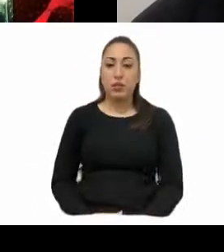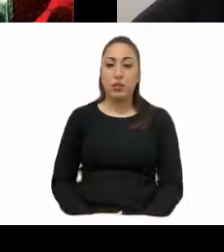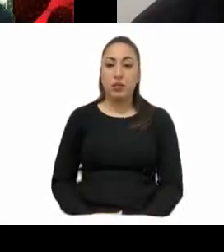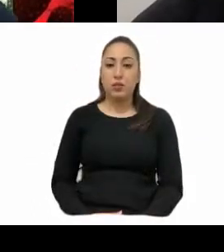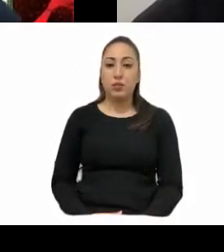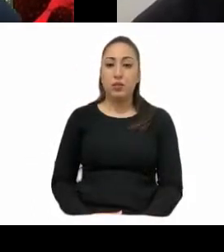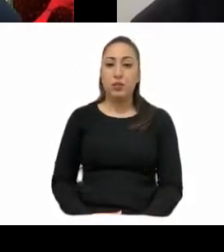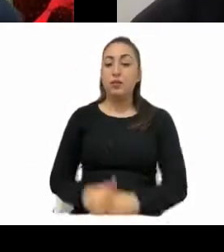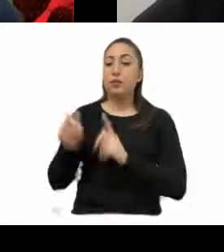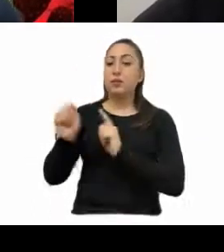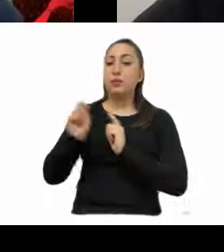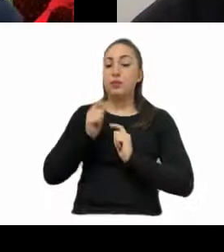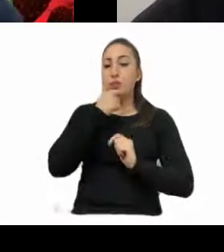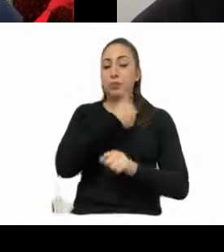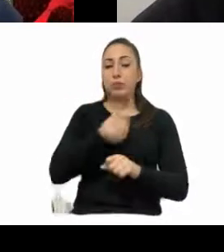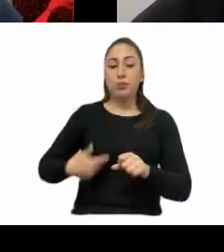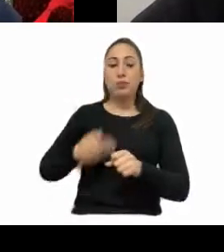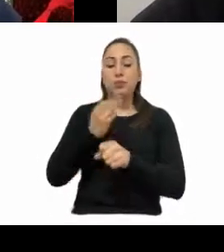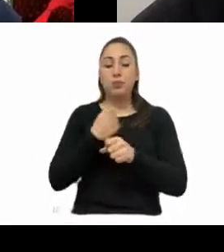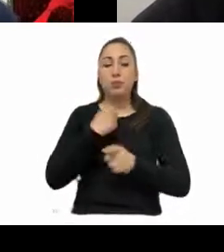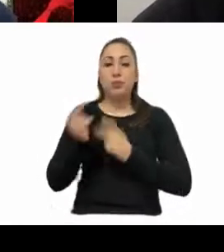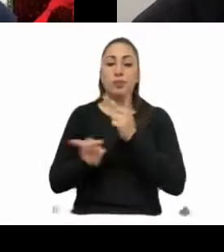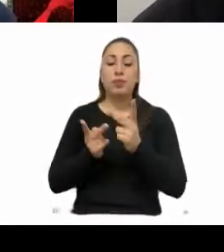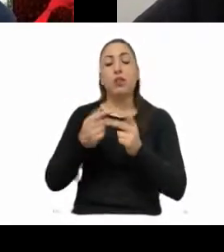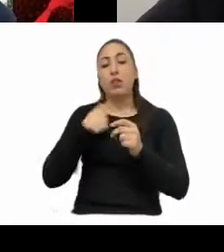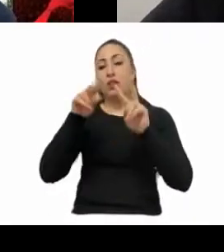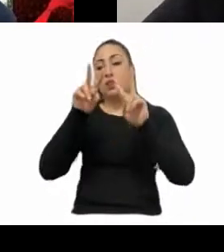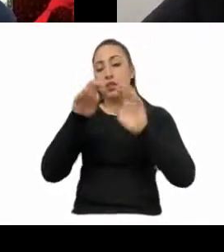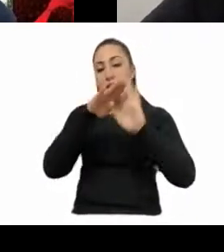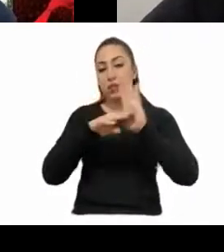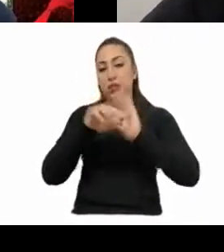Por instrucciones de la presidencia se dará lectura al orden del día.